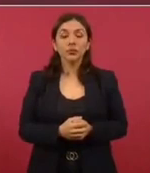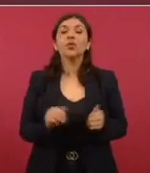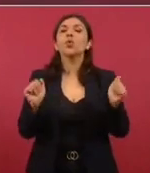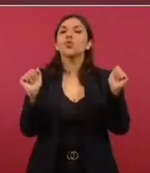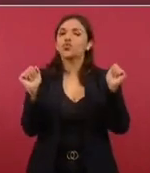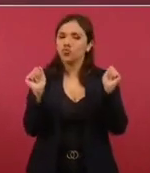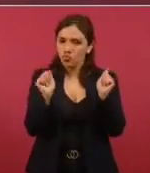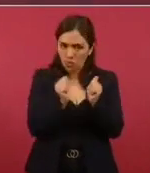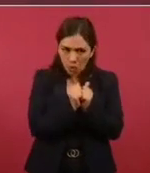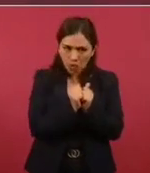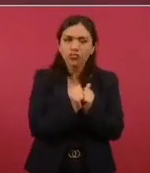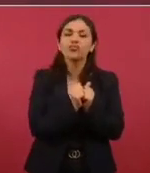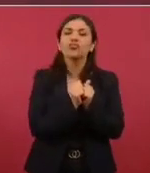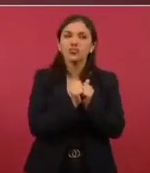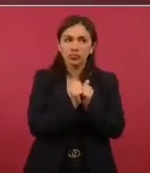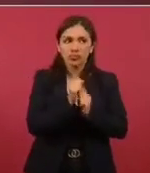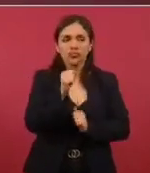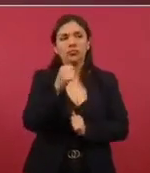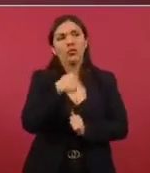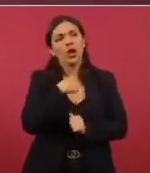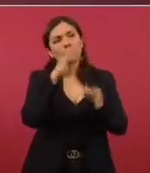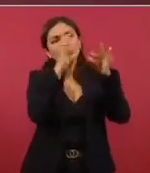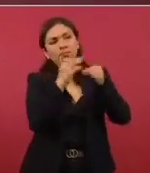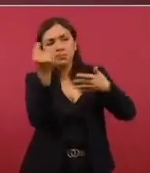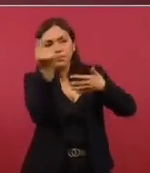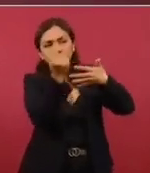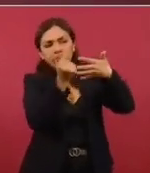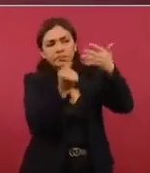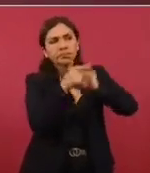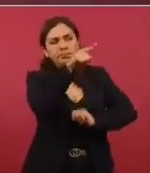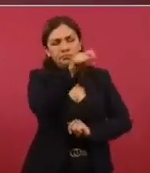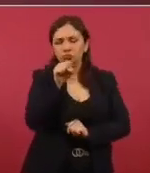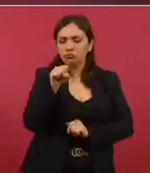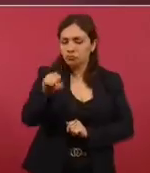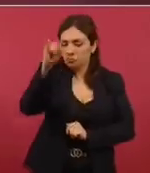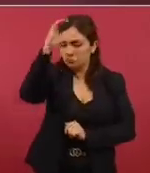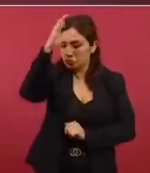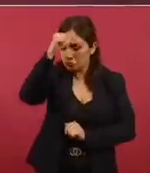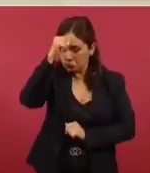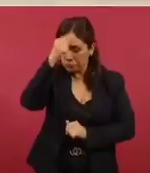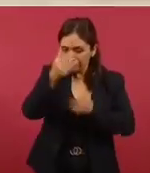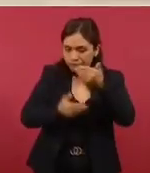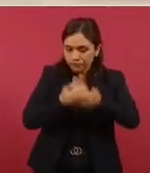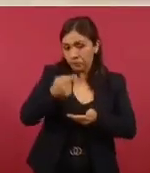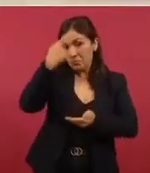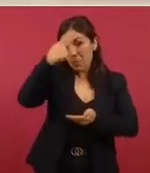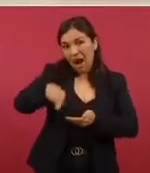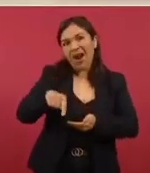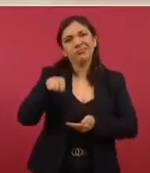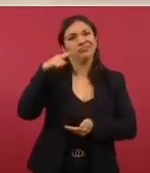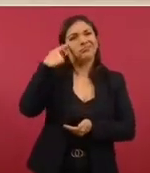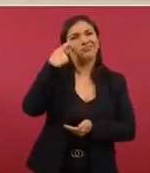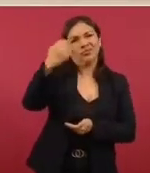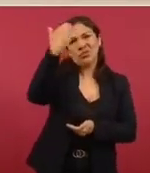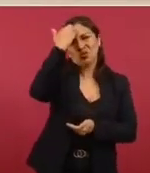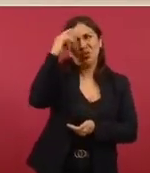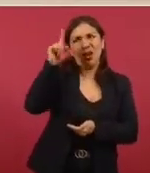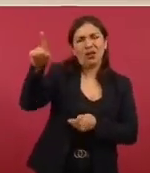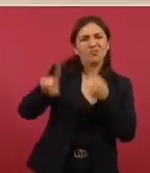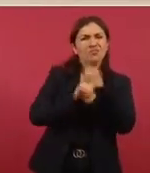serie de compromisos para enfrentar el problema de la escasez de agua,